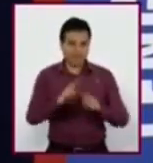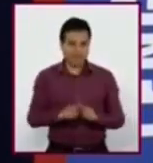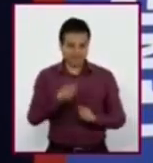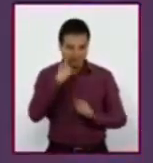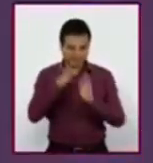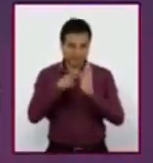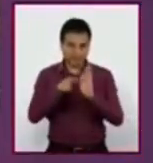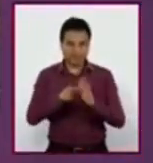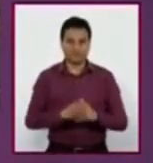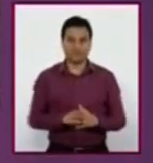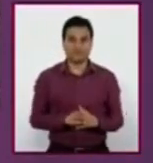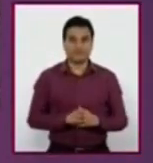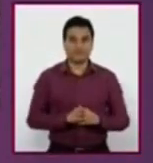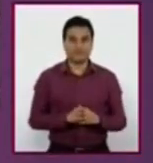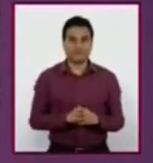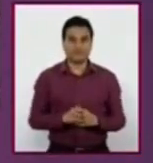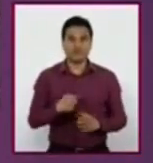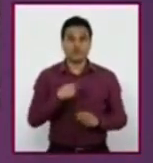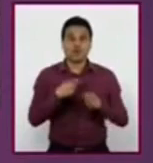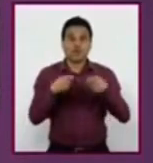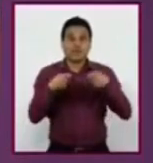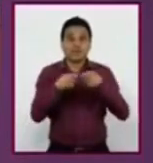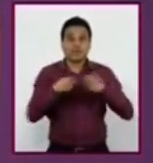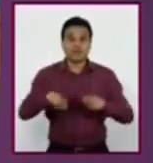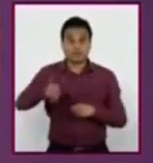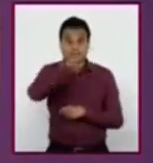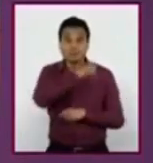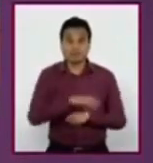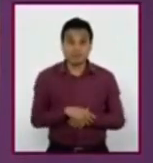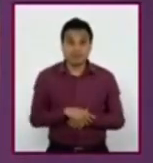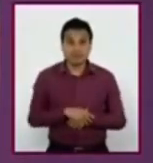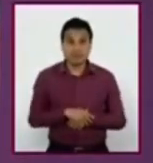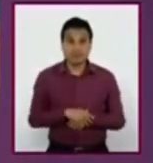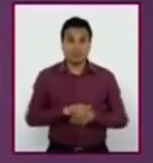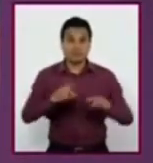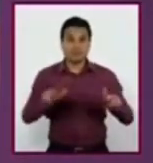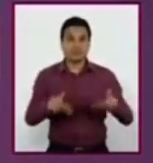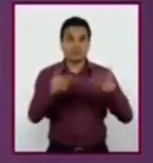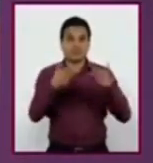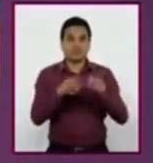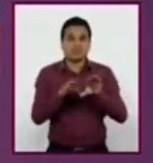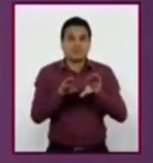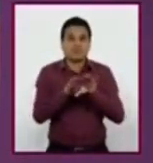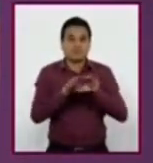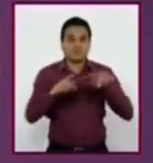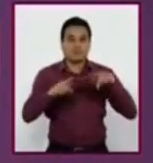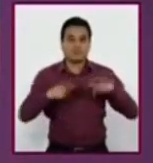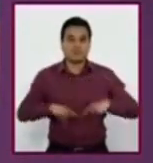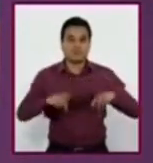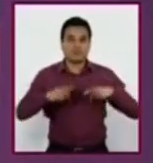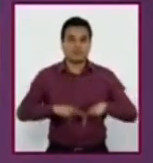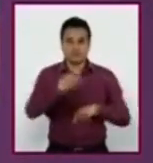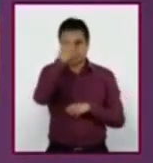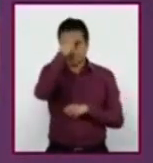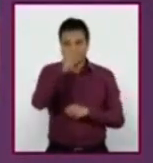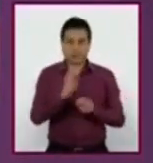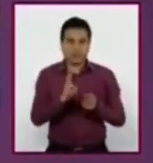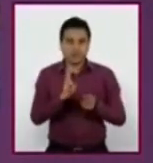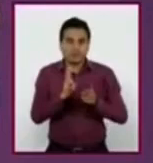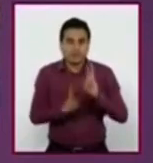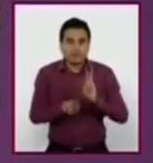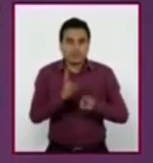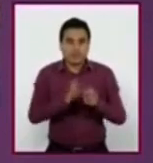provienen. Estoy nervioso. ¿Ustedes no? Hacer una videollamada con alguien que no conozco. No sé de qué vamos a hablar.